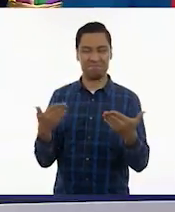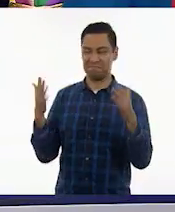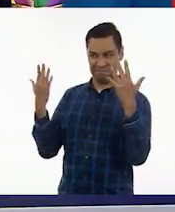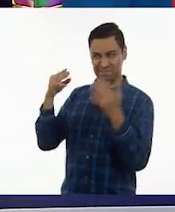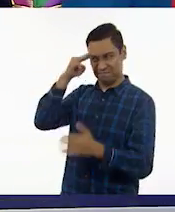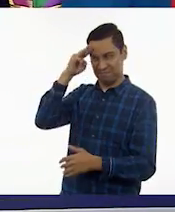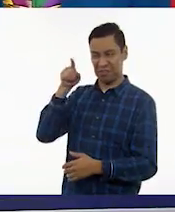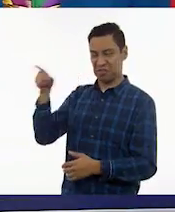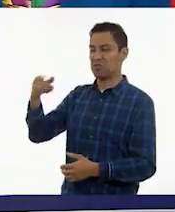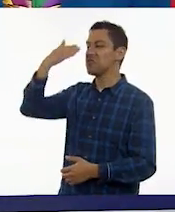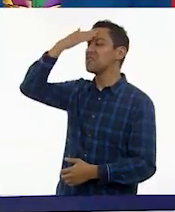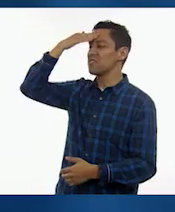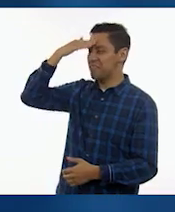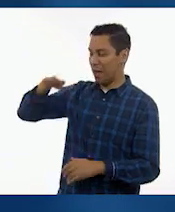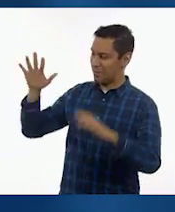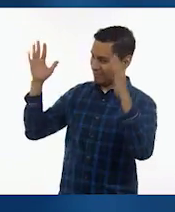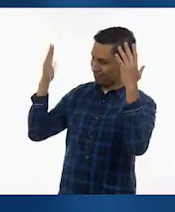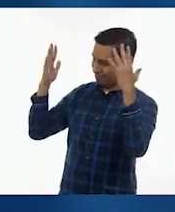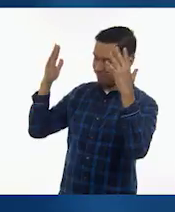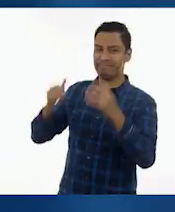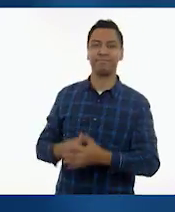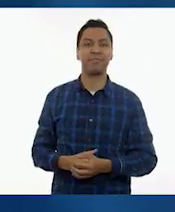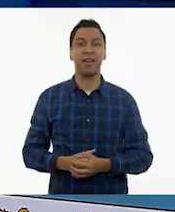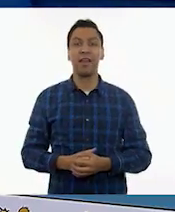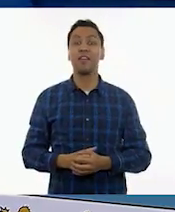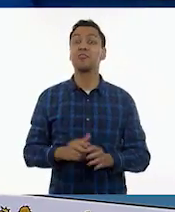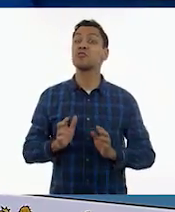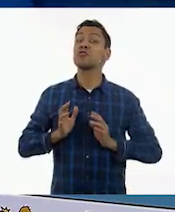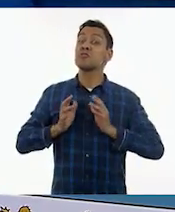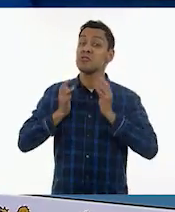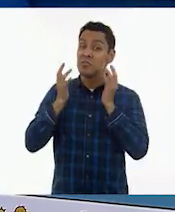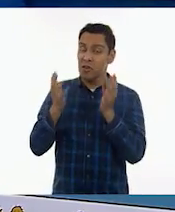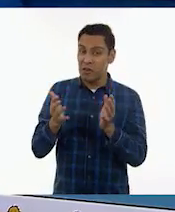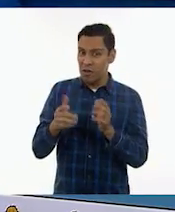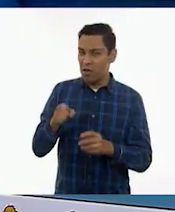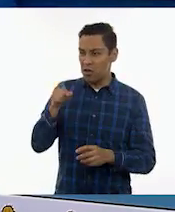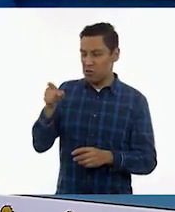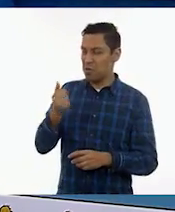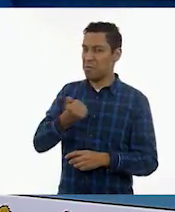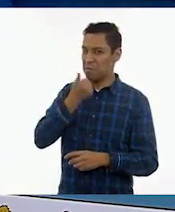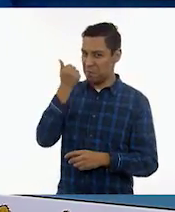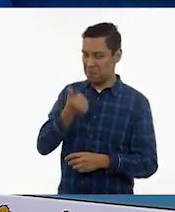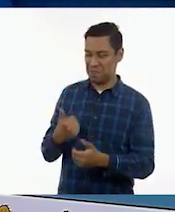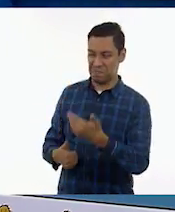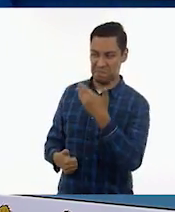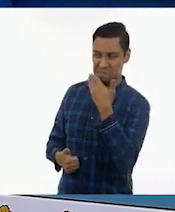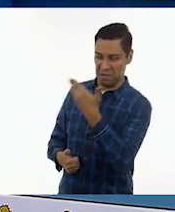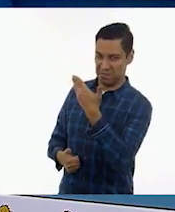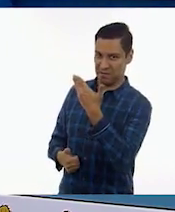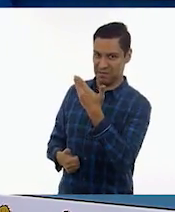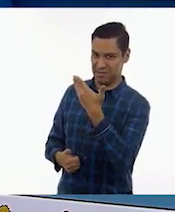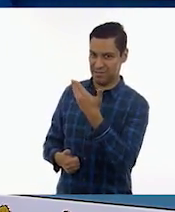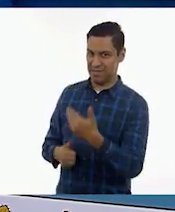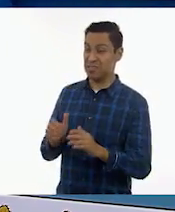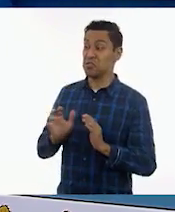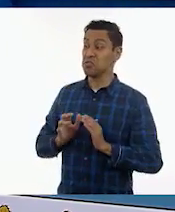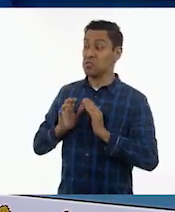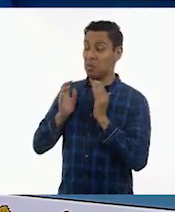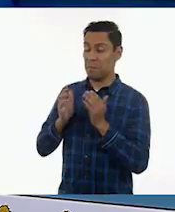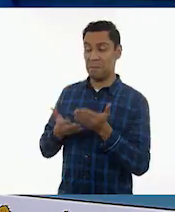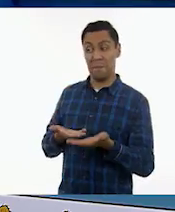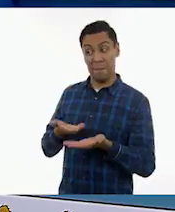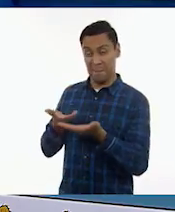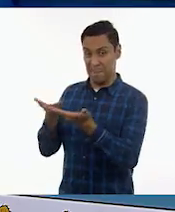excelente alumna. Pero te tengo una sorpresa. ¿Cuál? Como eres muy buena alumna, el día de hoy te he traído una sorpresa